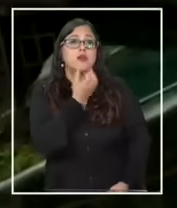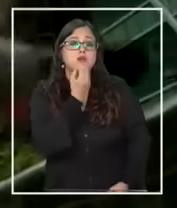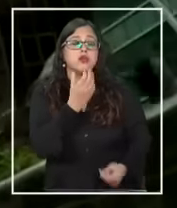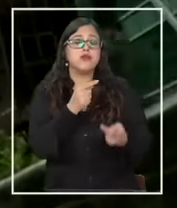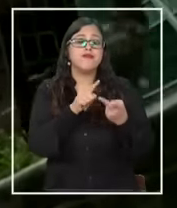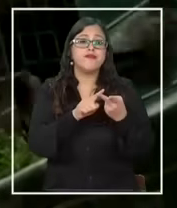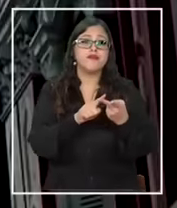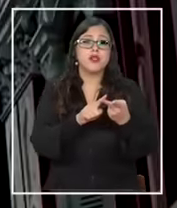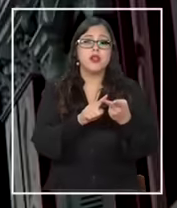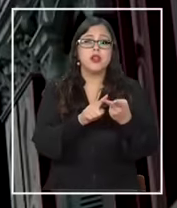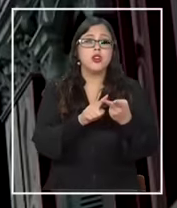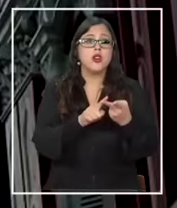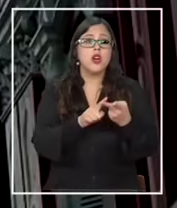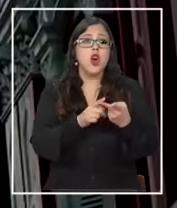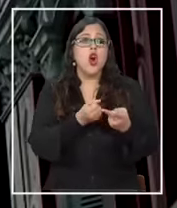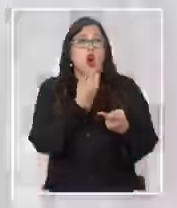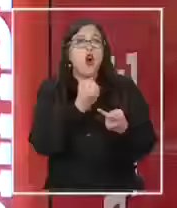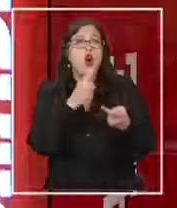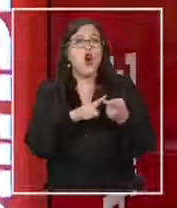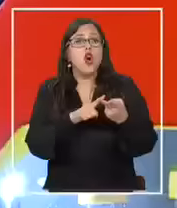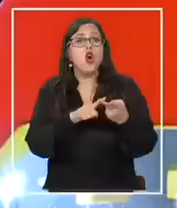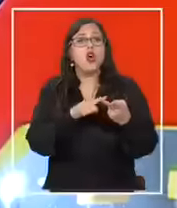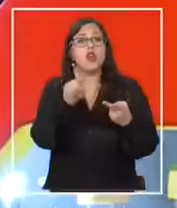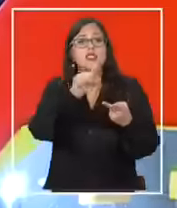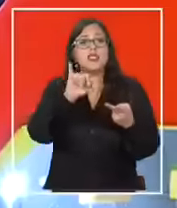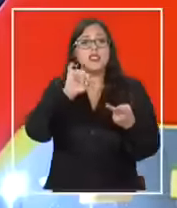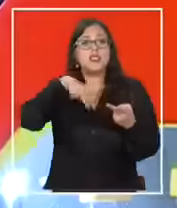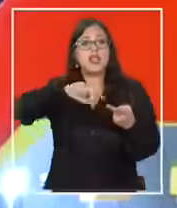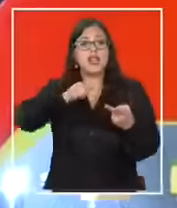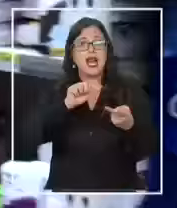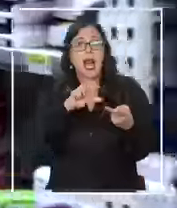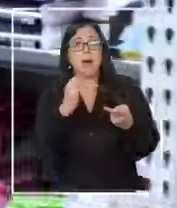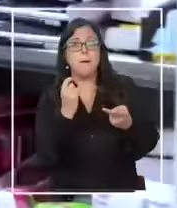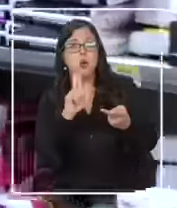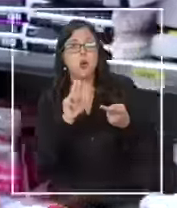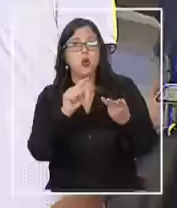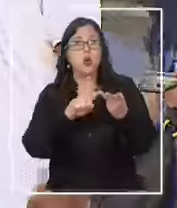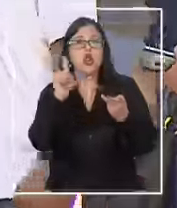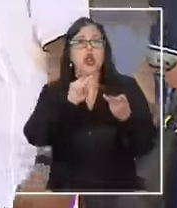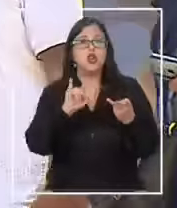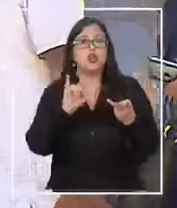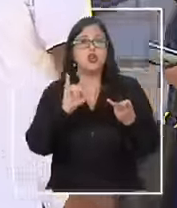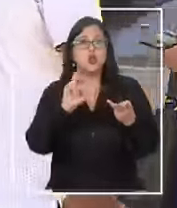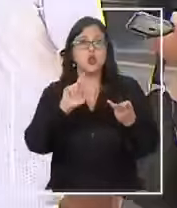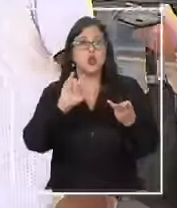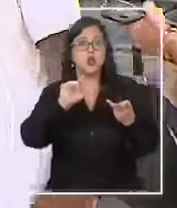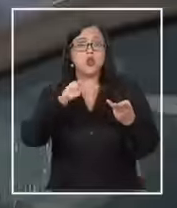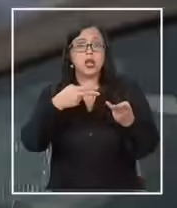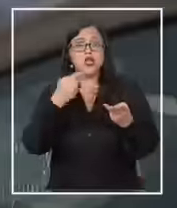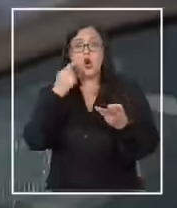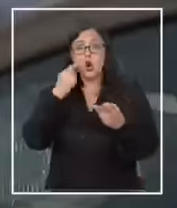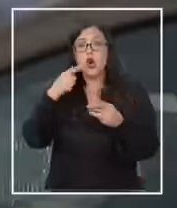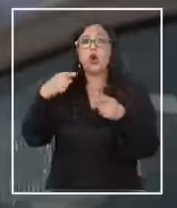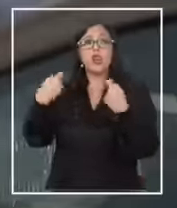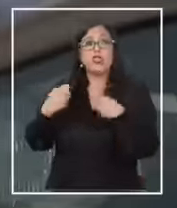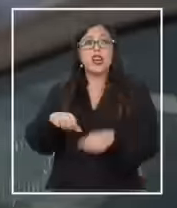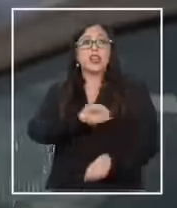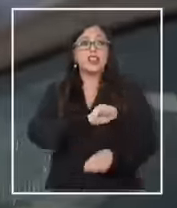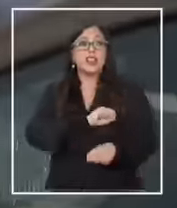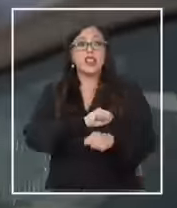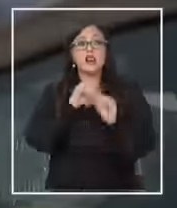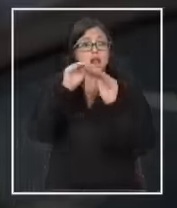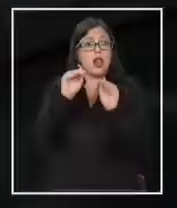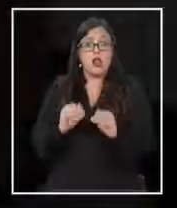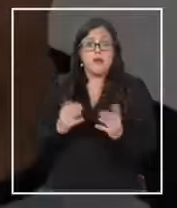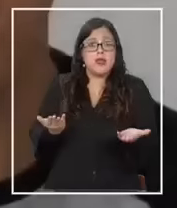Zurich que son las tres ciudades más caras no obstante calcular lo que hoy se gasta en Santiago igual es llamativo respecto a los años